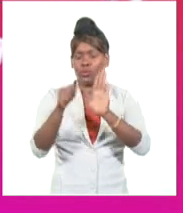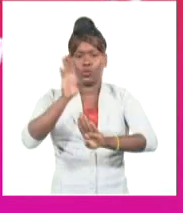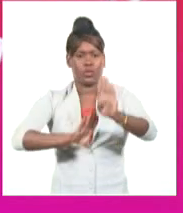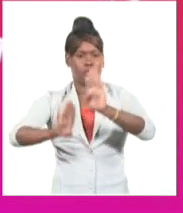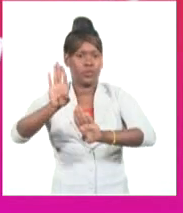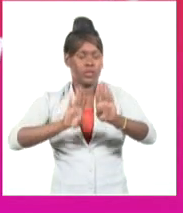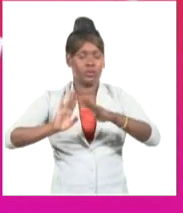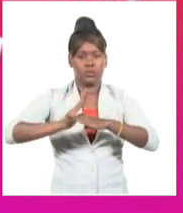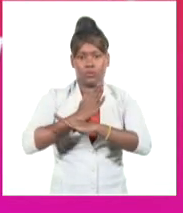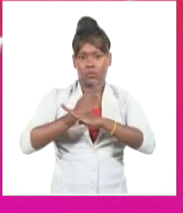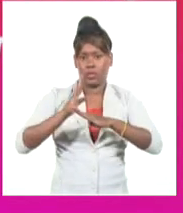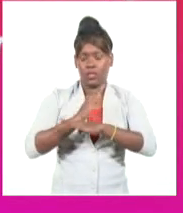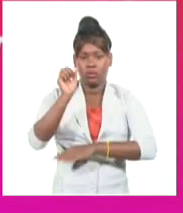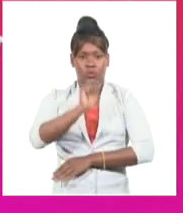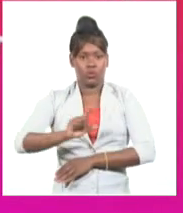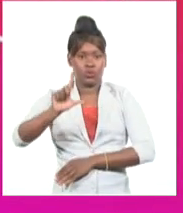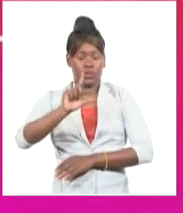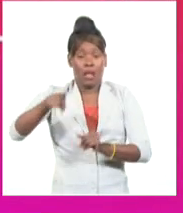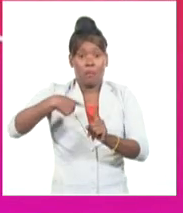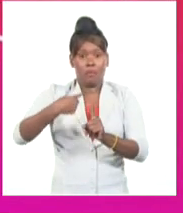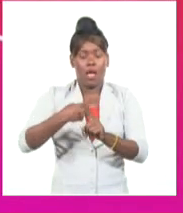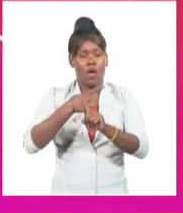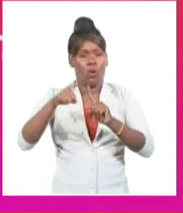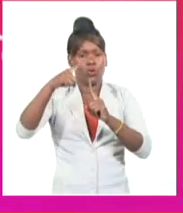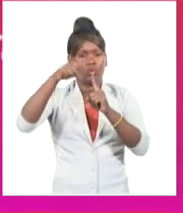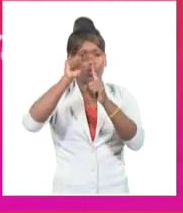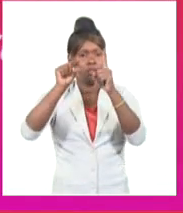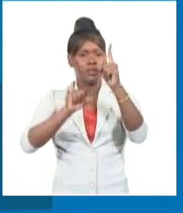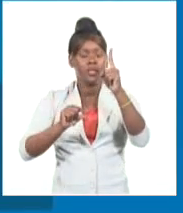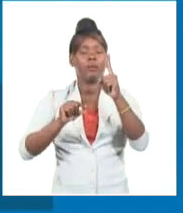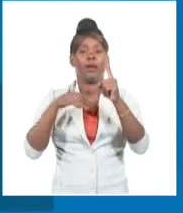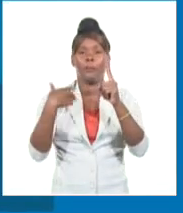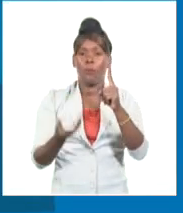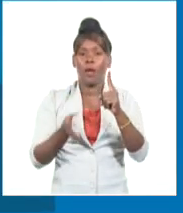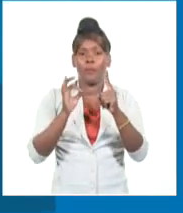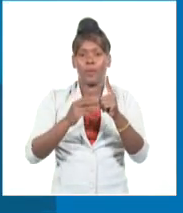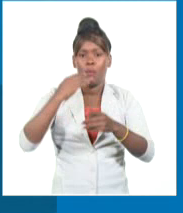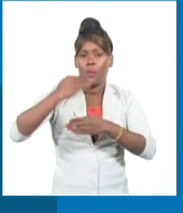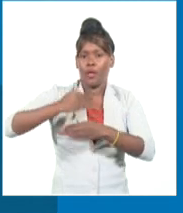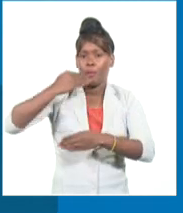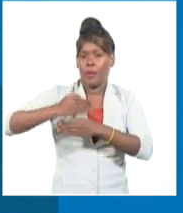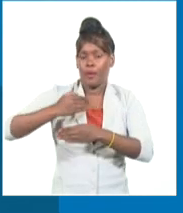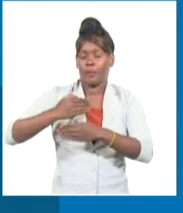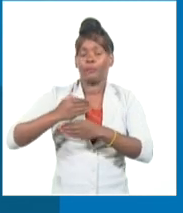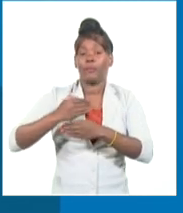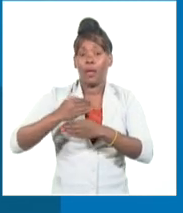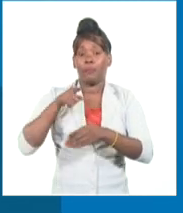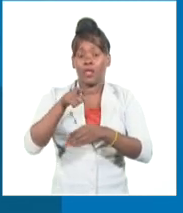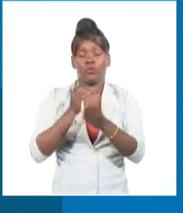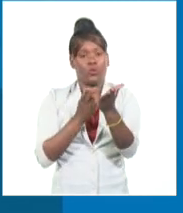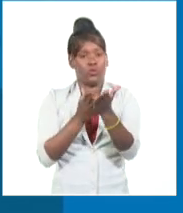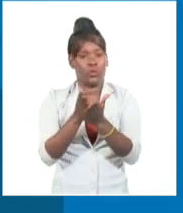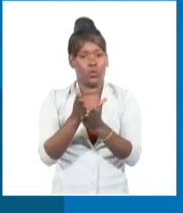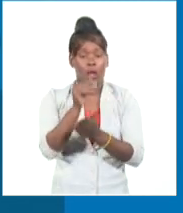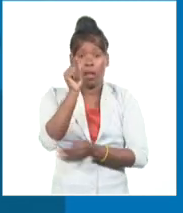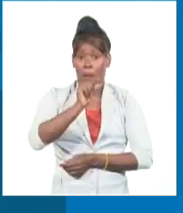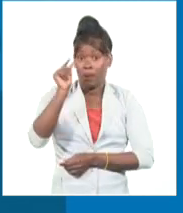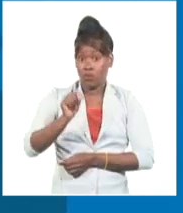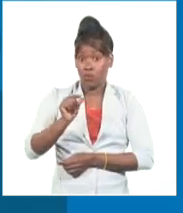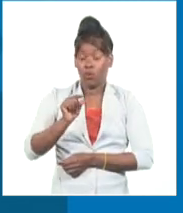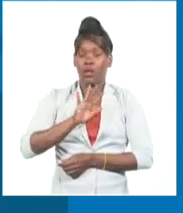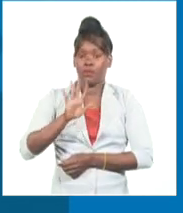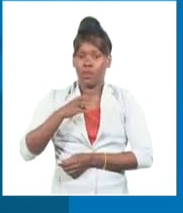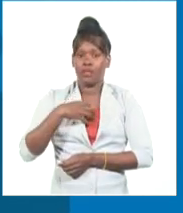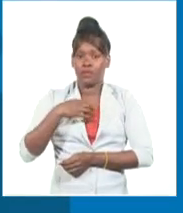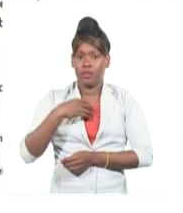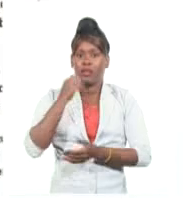derecha, el imperialismo estadounidense y la vigencia del legado de Fidel. Entre los intelectuales que confirmaron su asistencia están Atilio